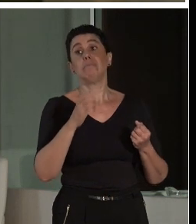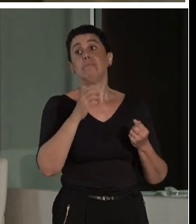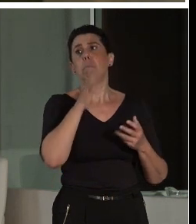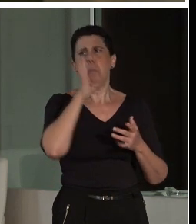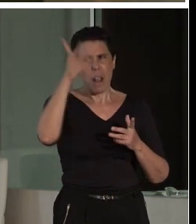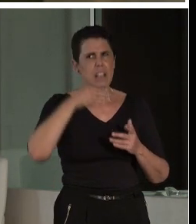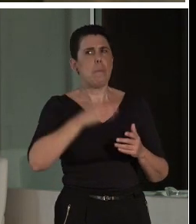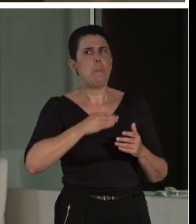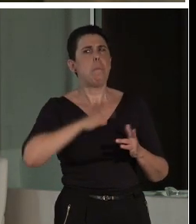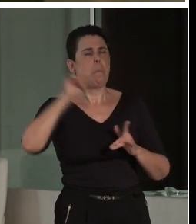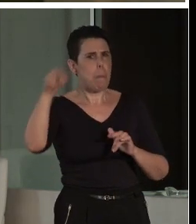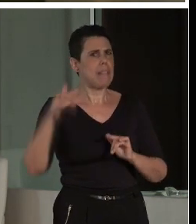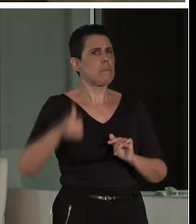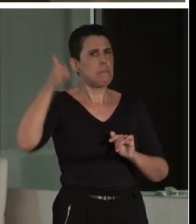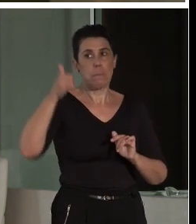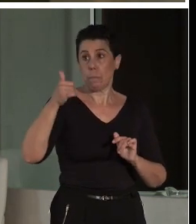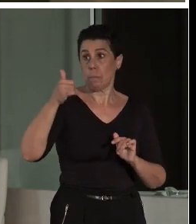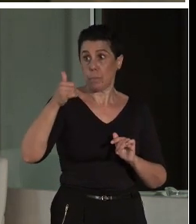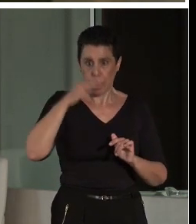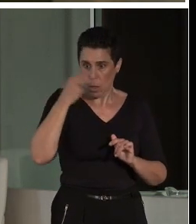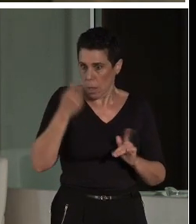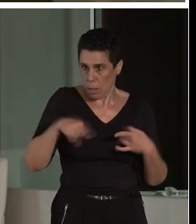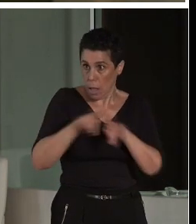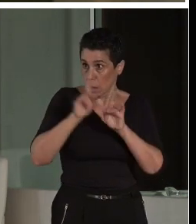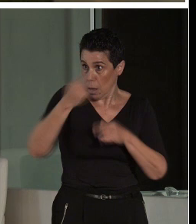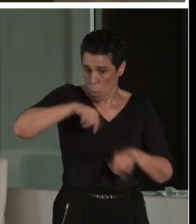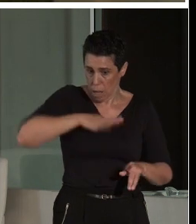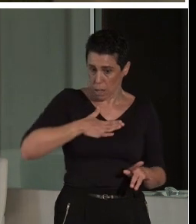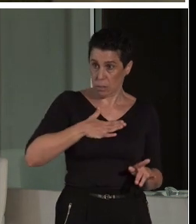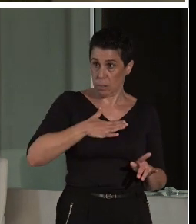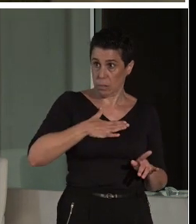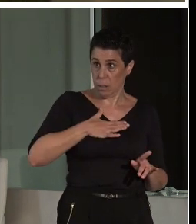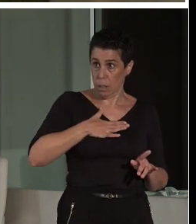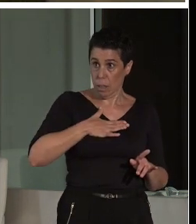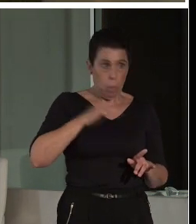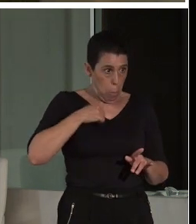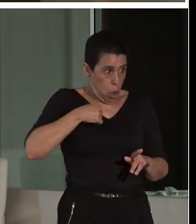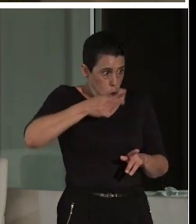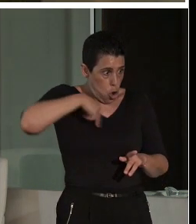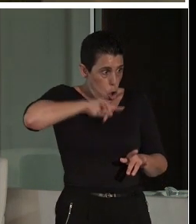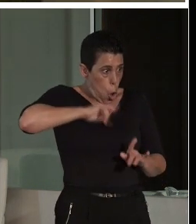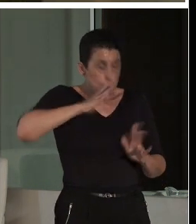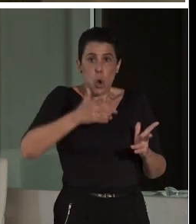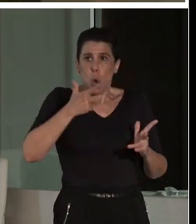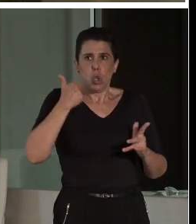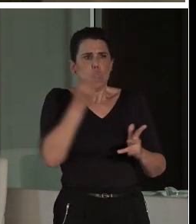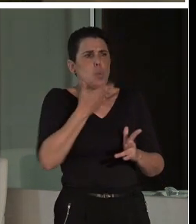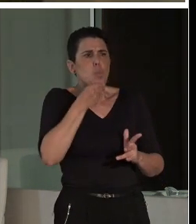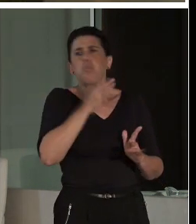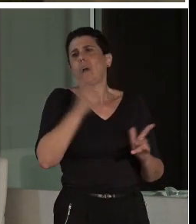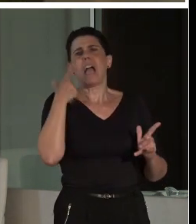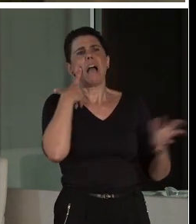más igual de interesante, pero es verdad que nosotros llevábamos ventaja en la espectacularidad, ¿no?